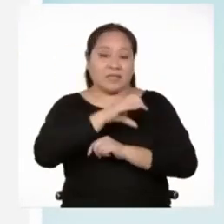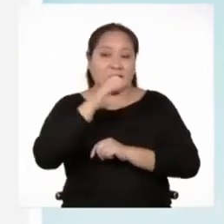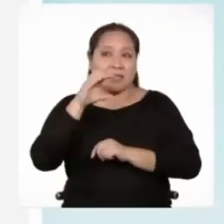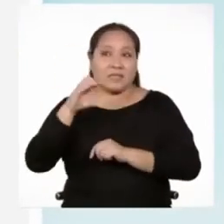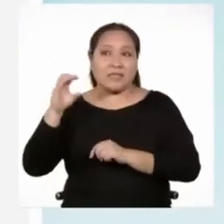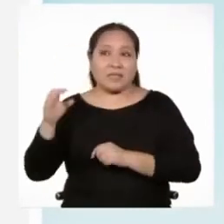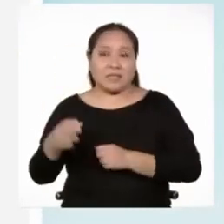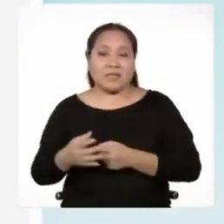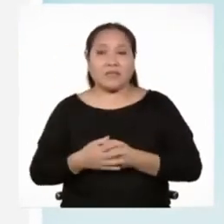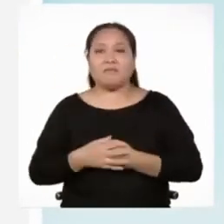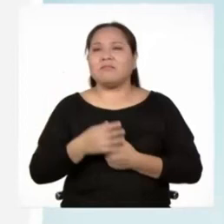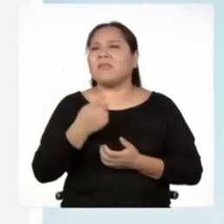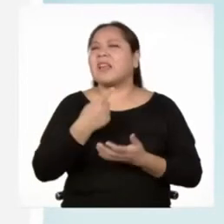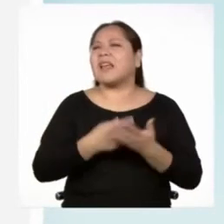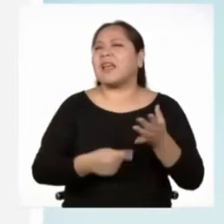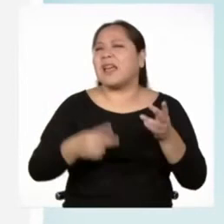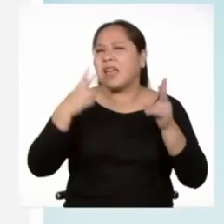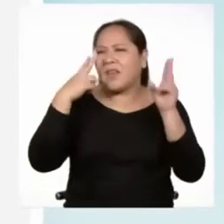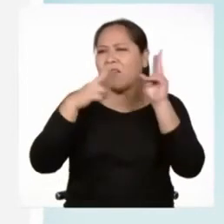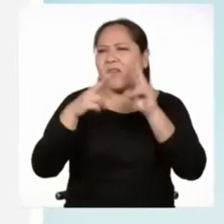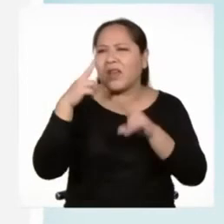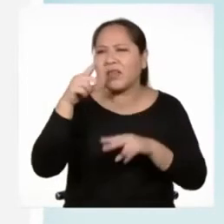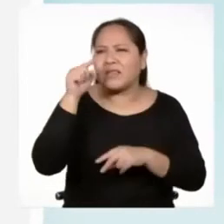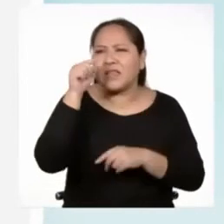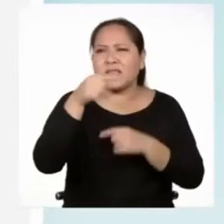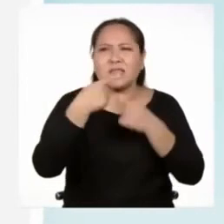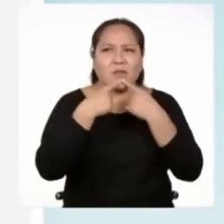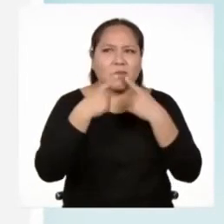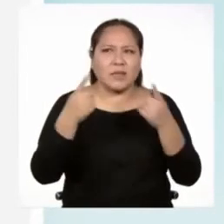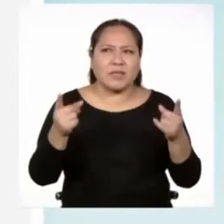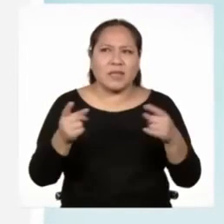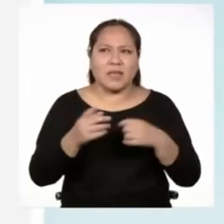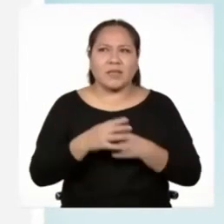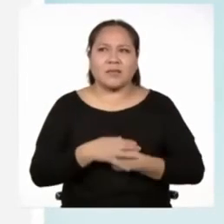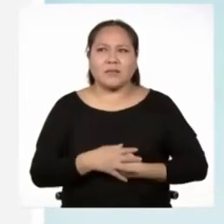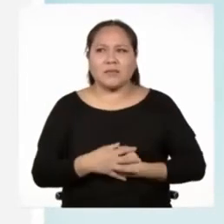¿Qué puedes interpretar de este mensaje?